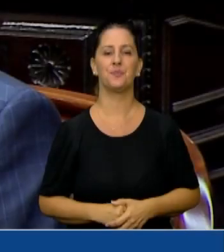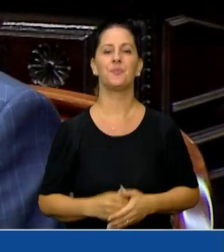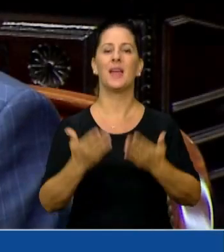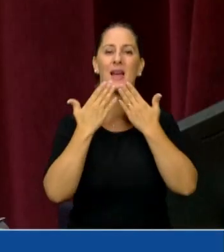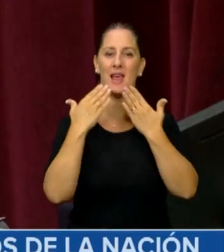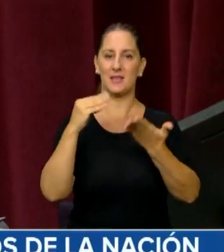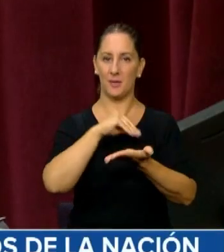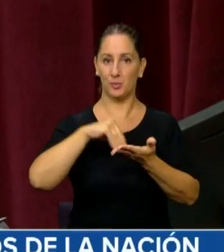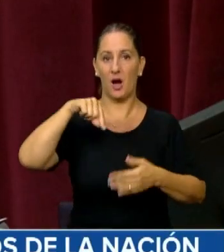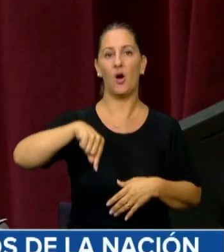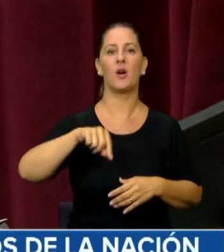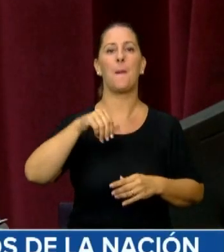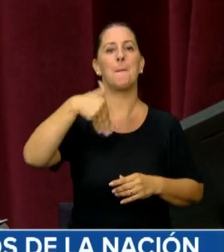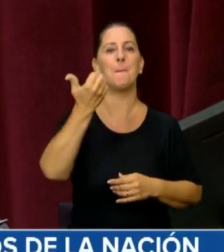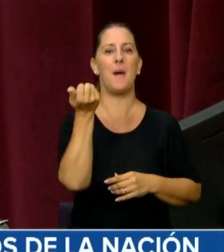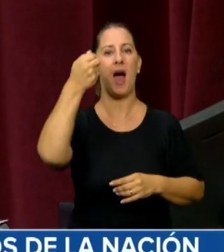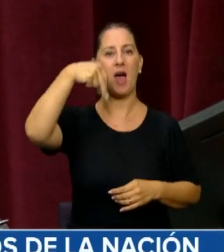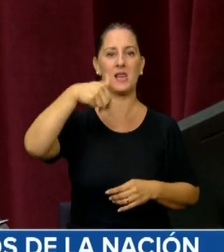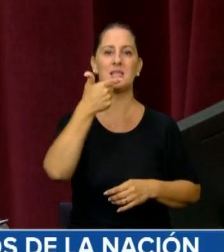En uso de la palabra el diputado Rubén Manzi.